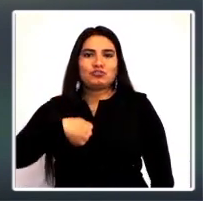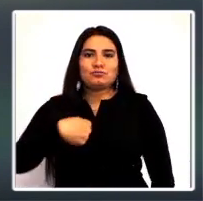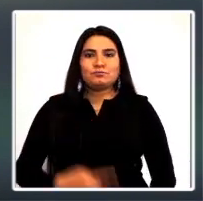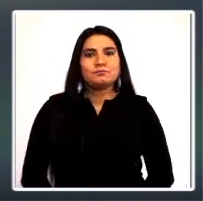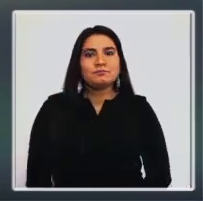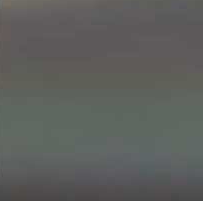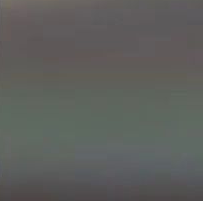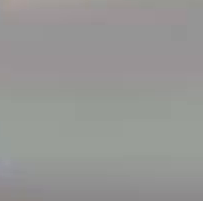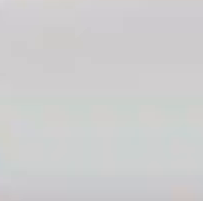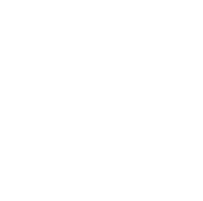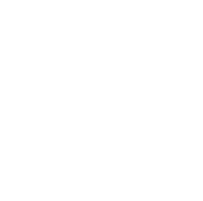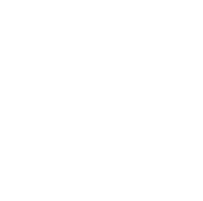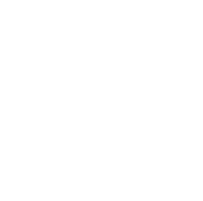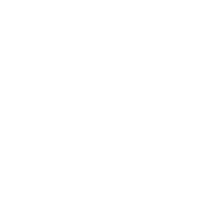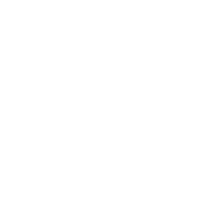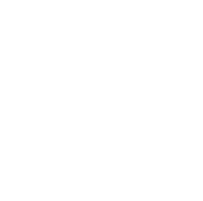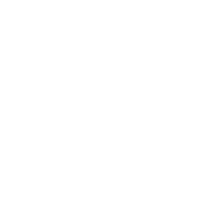Y esa es hoy. ¡Gracias!